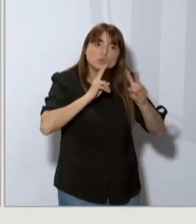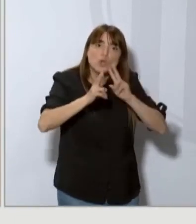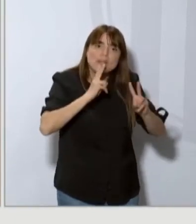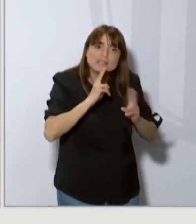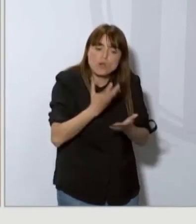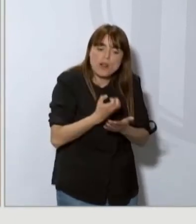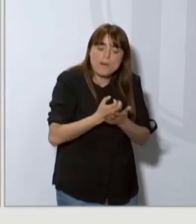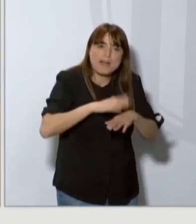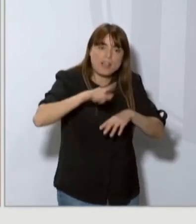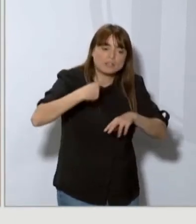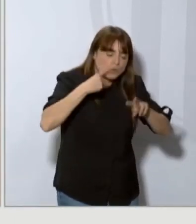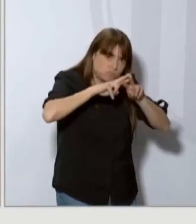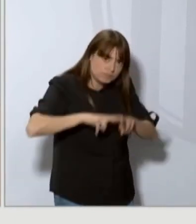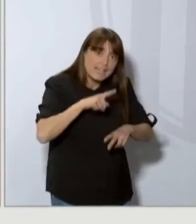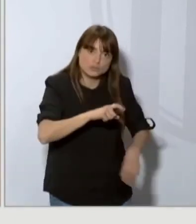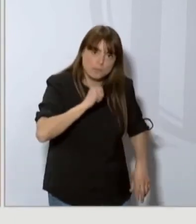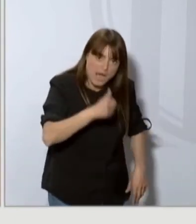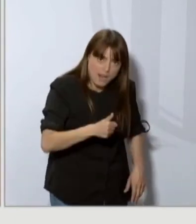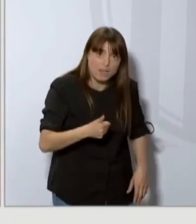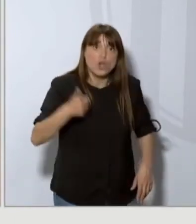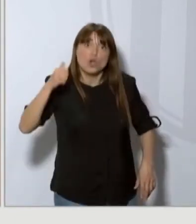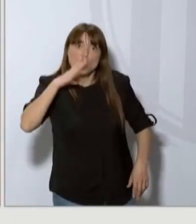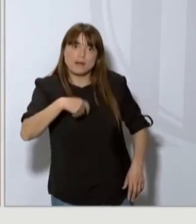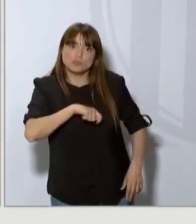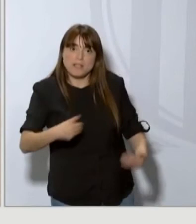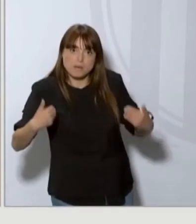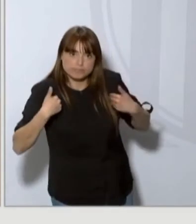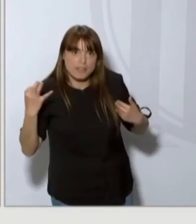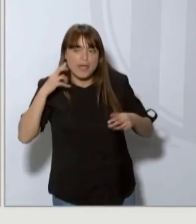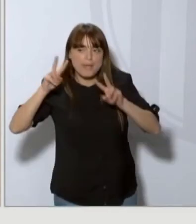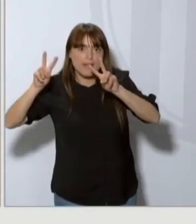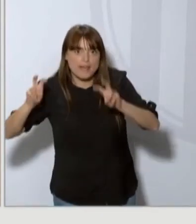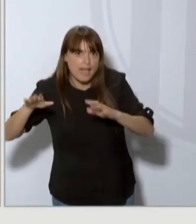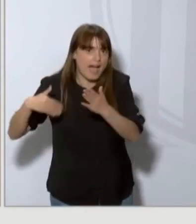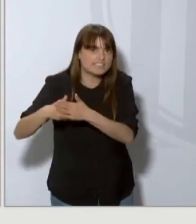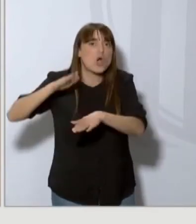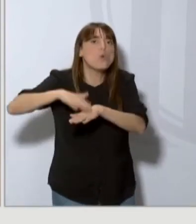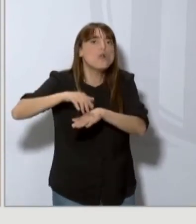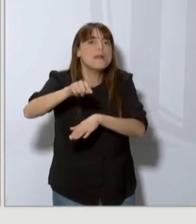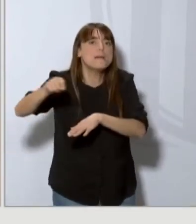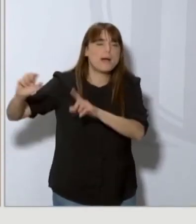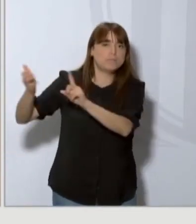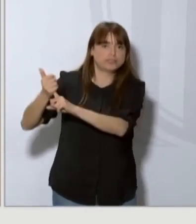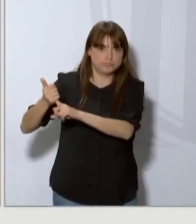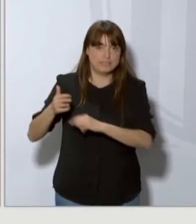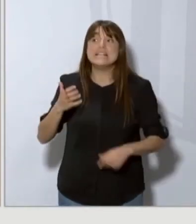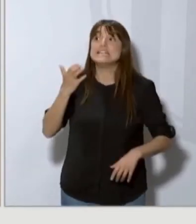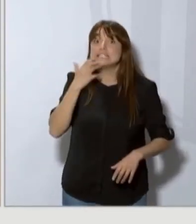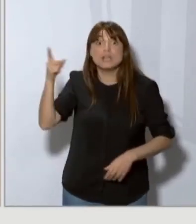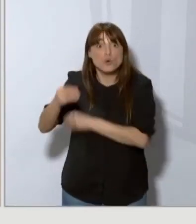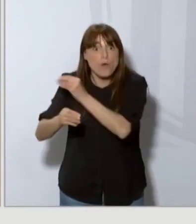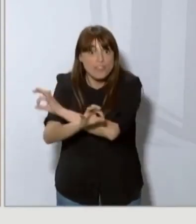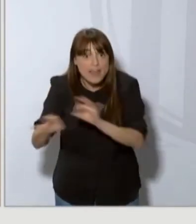responsabilidades. Hasta que esta asunción de responsabilidades no se produzca, no podemos normalizar las relaciones